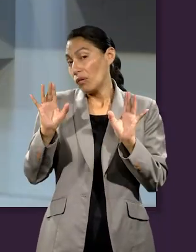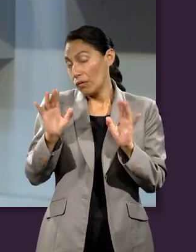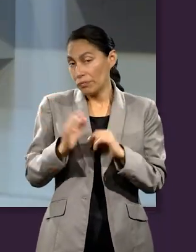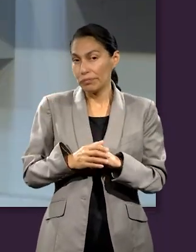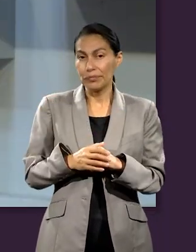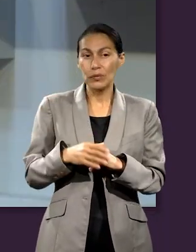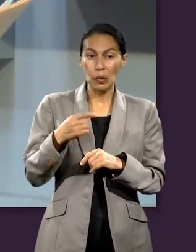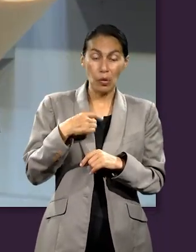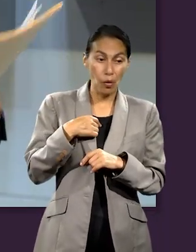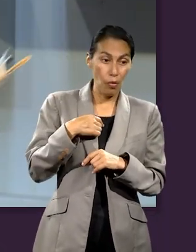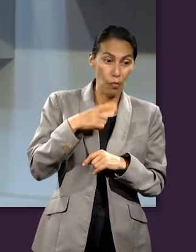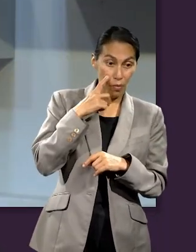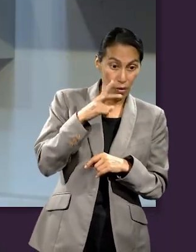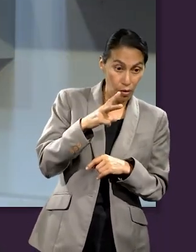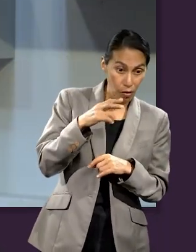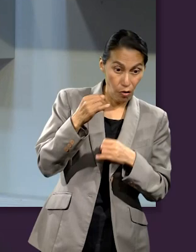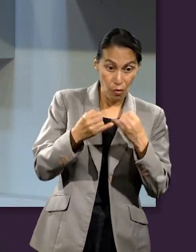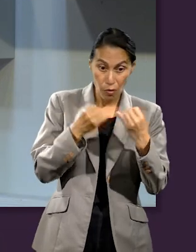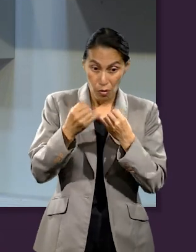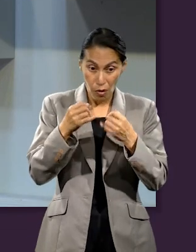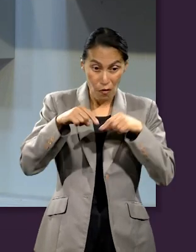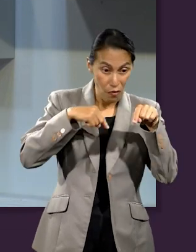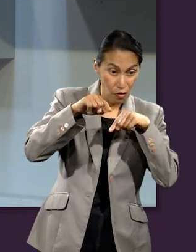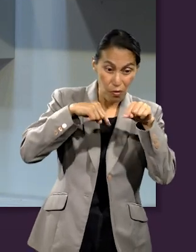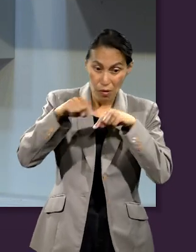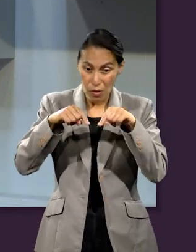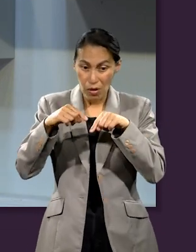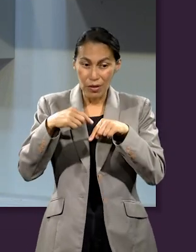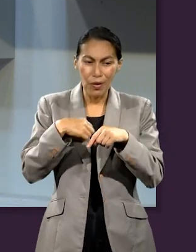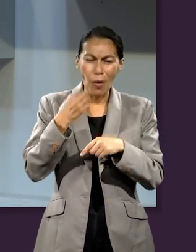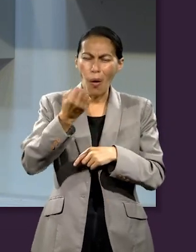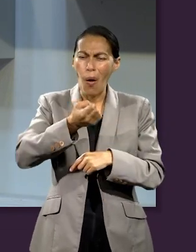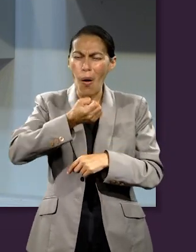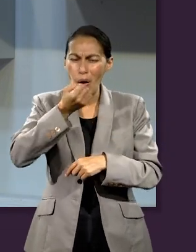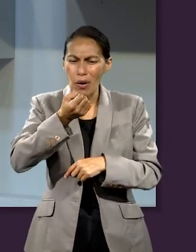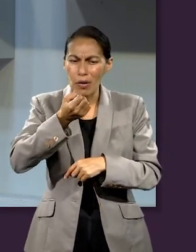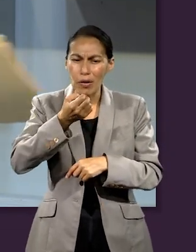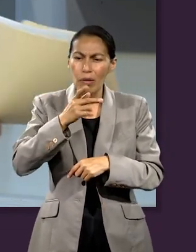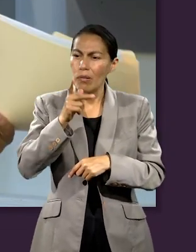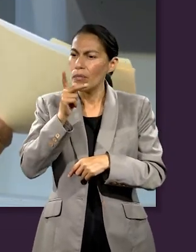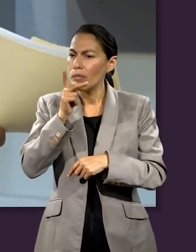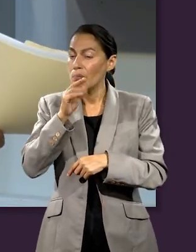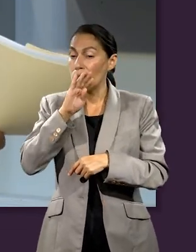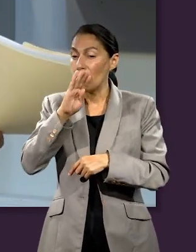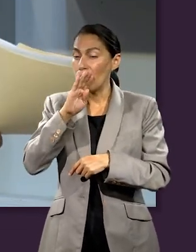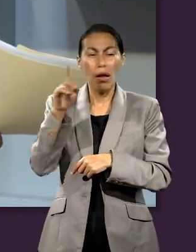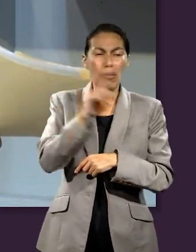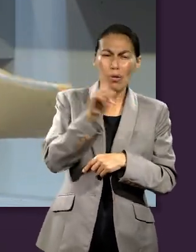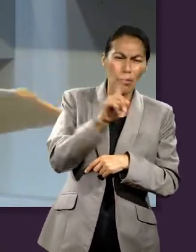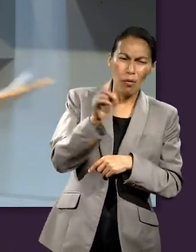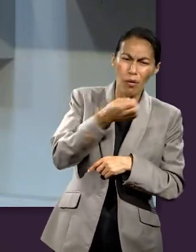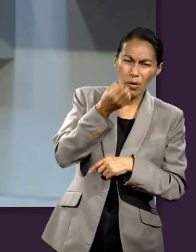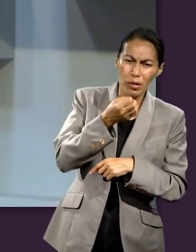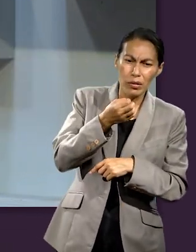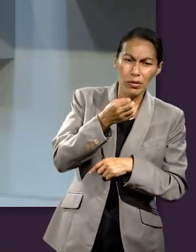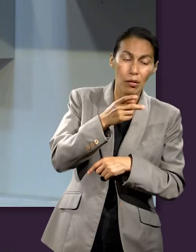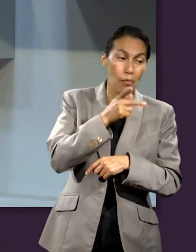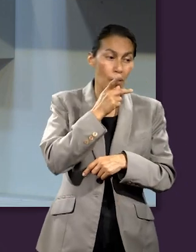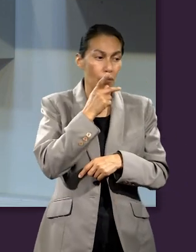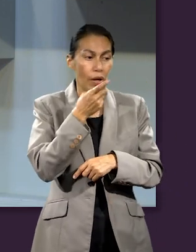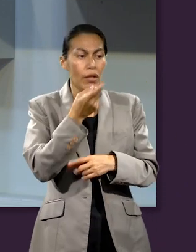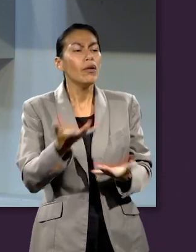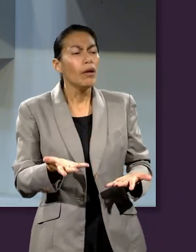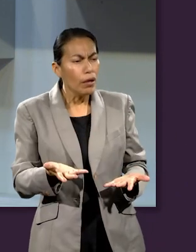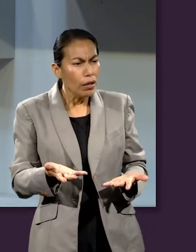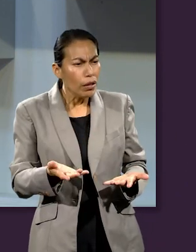fútbol y casi oraba por mi equipo. Mi mamá me regañó, no, ahora es por el equipo. Mi papá dijo, hey, si a Él le interesa, a Dios